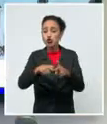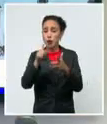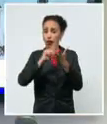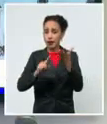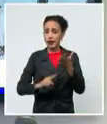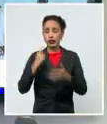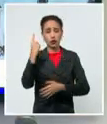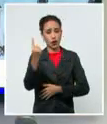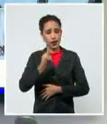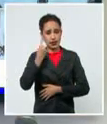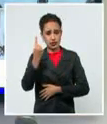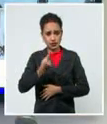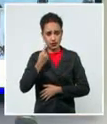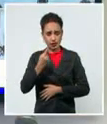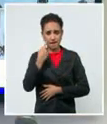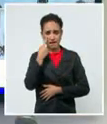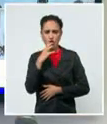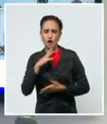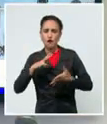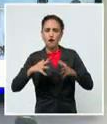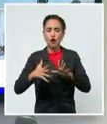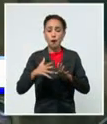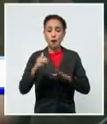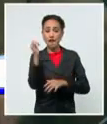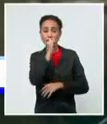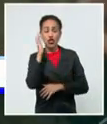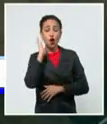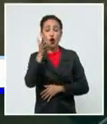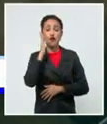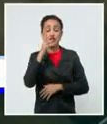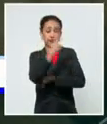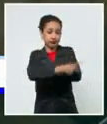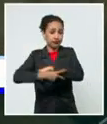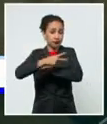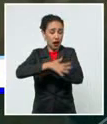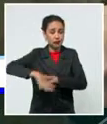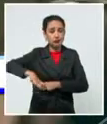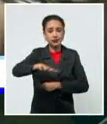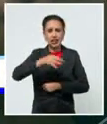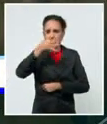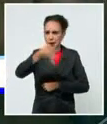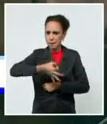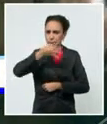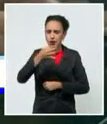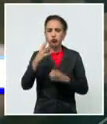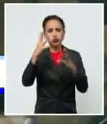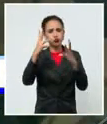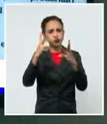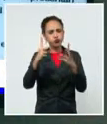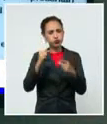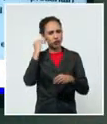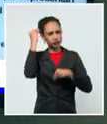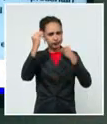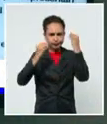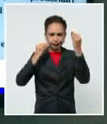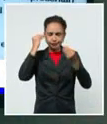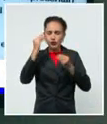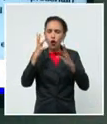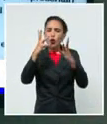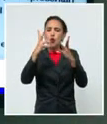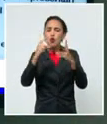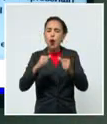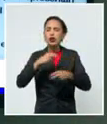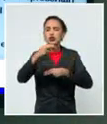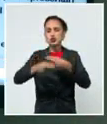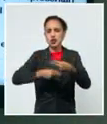Nacional, en videoconferencia con el país, expuso en cifras y valoraciones cuánto se ha